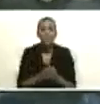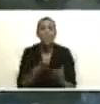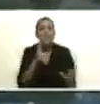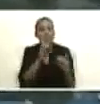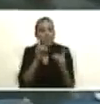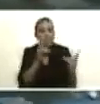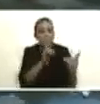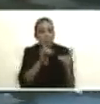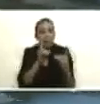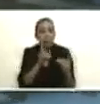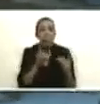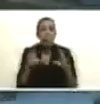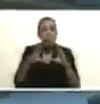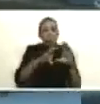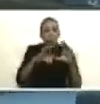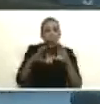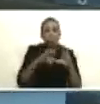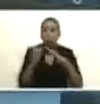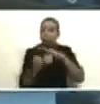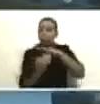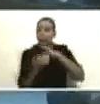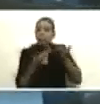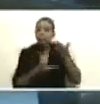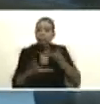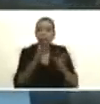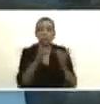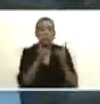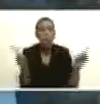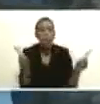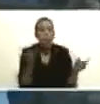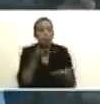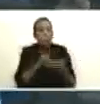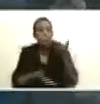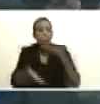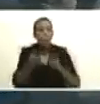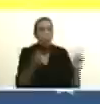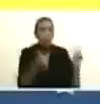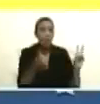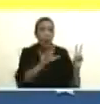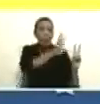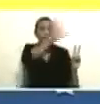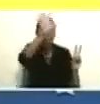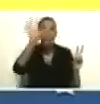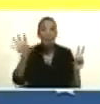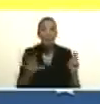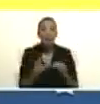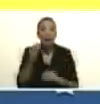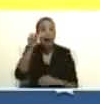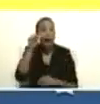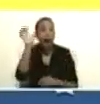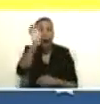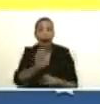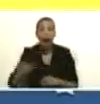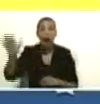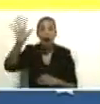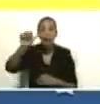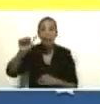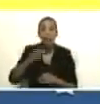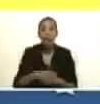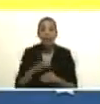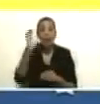diálogo de institucionalidad democrática de Venezuela países del Asia Europa